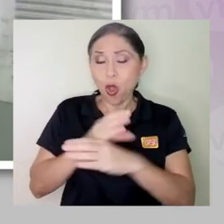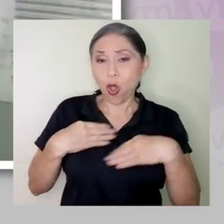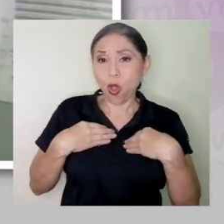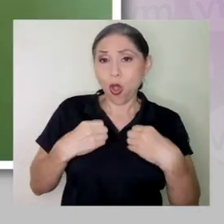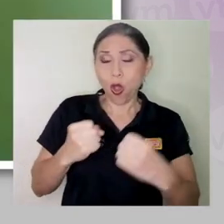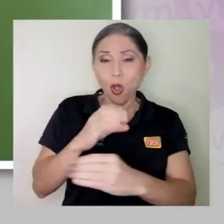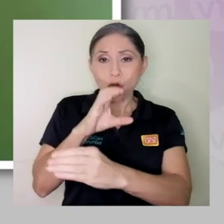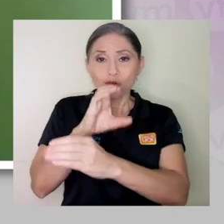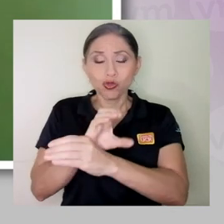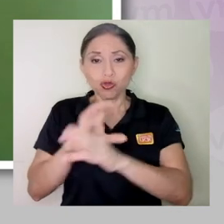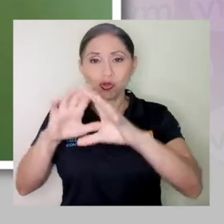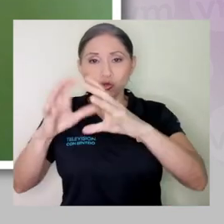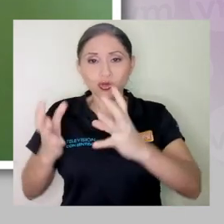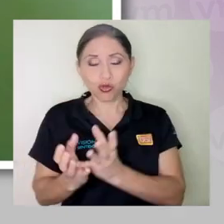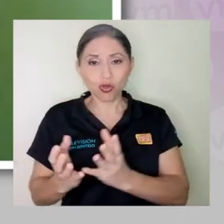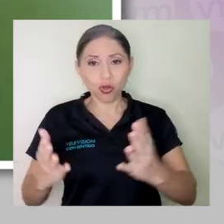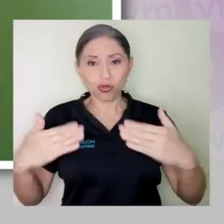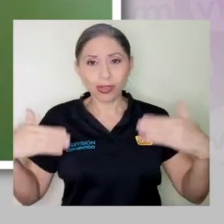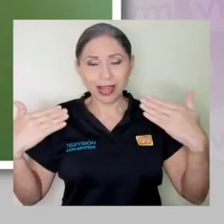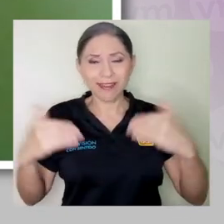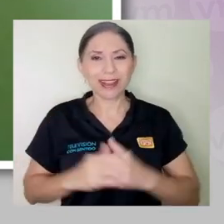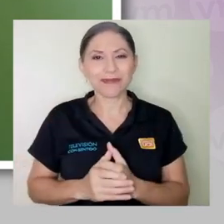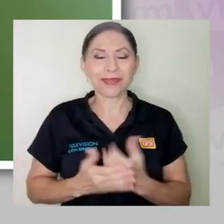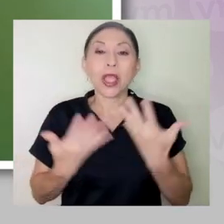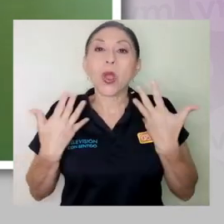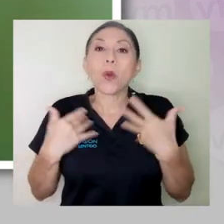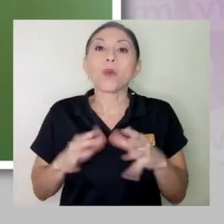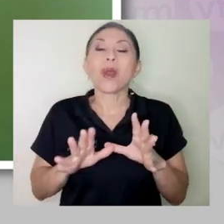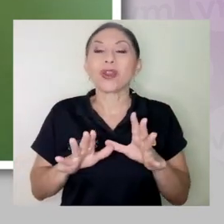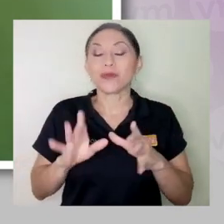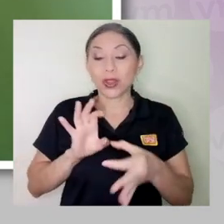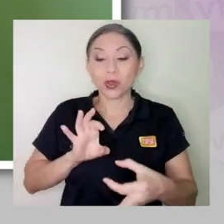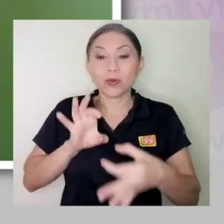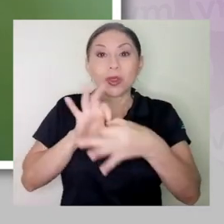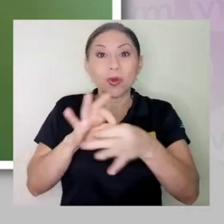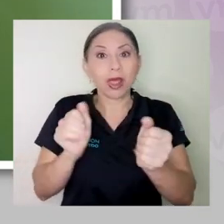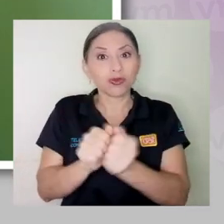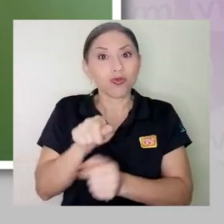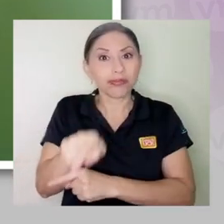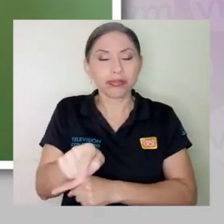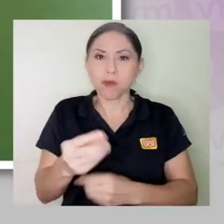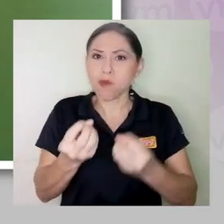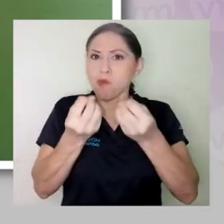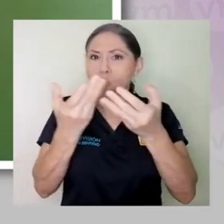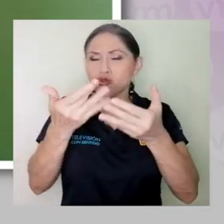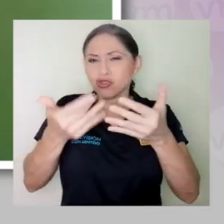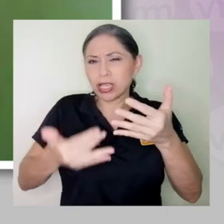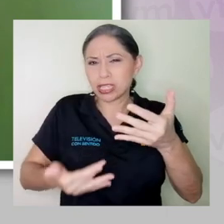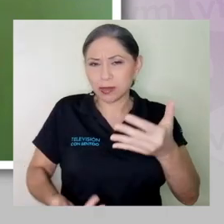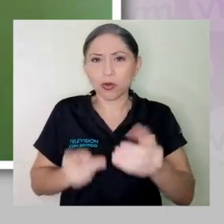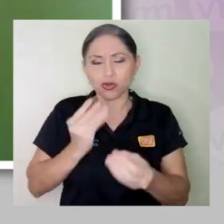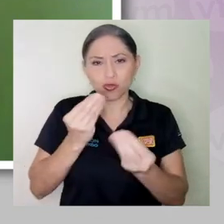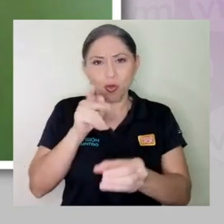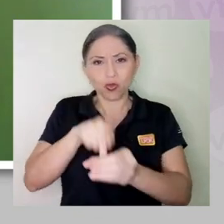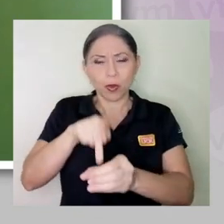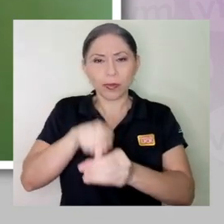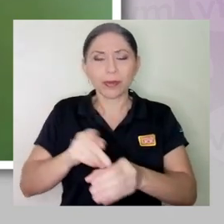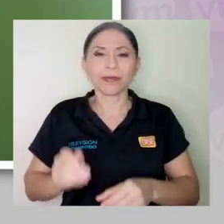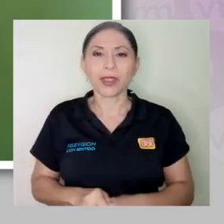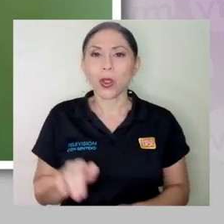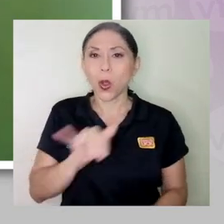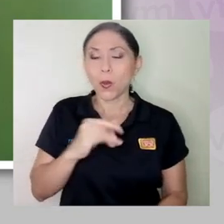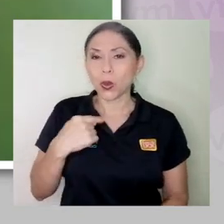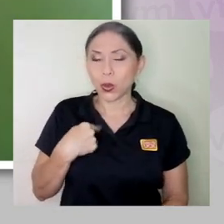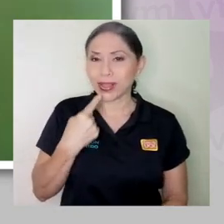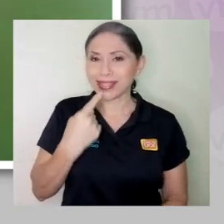Bueno, los actores vinculados con la nutrición sostenible son muchísimos, muchísimos, muchísimos. Como les decía, como con